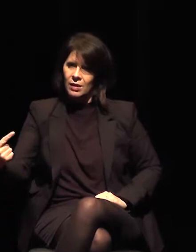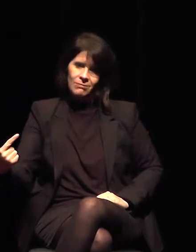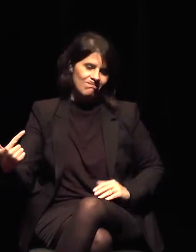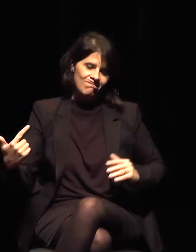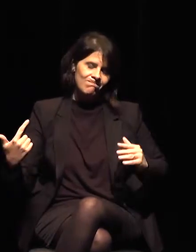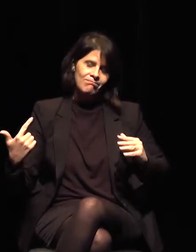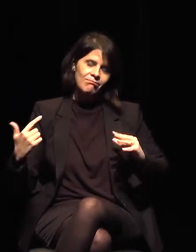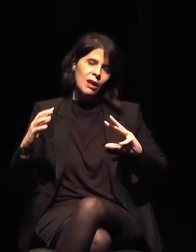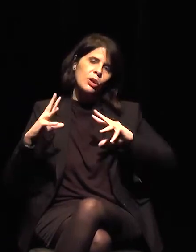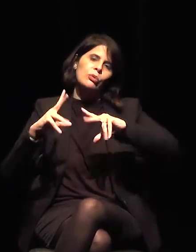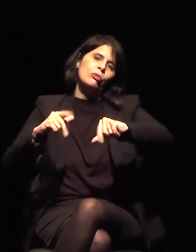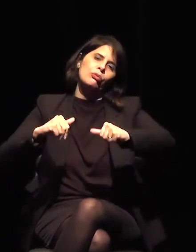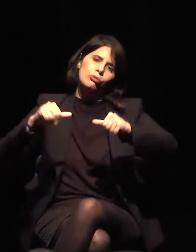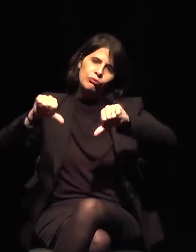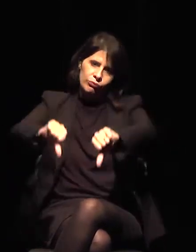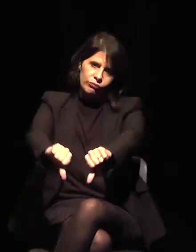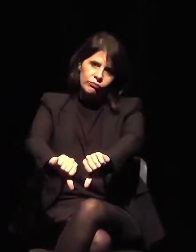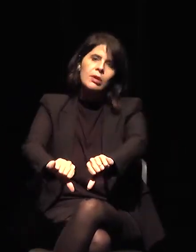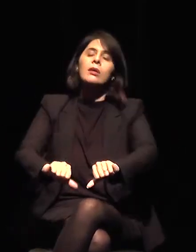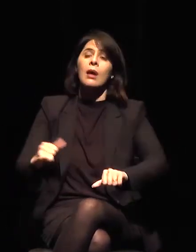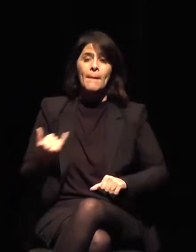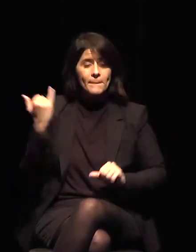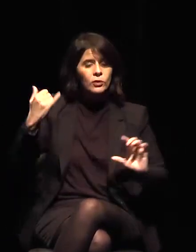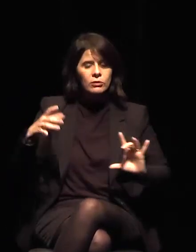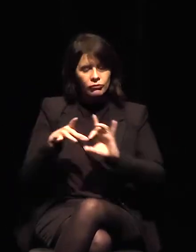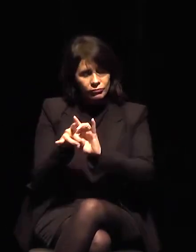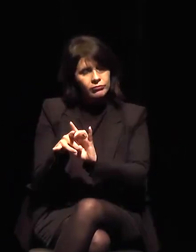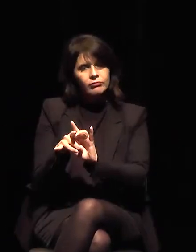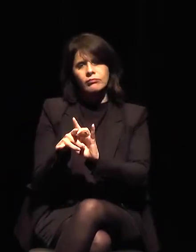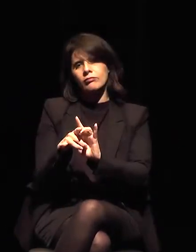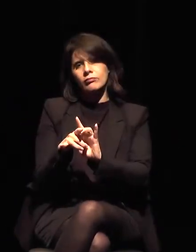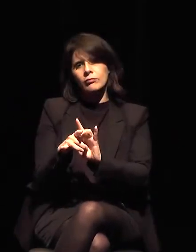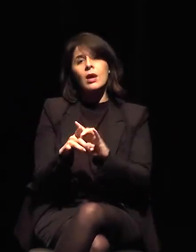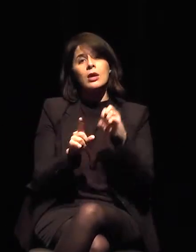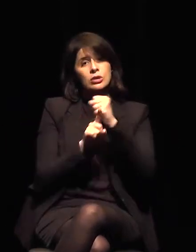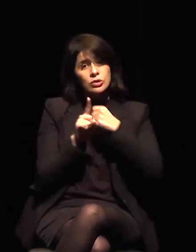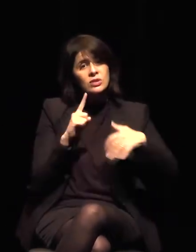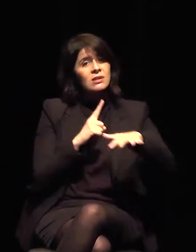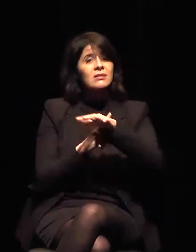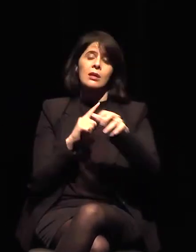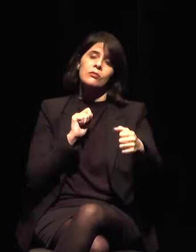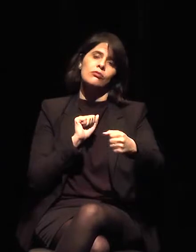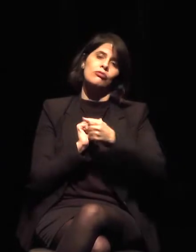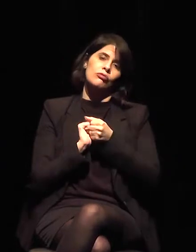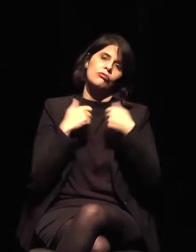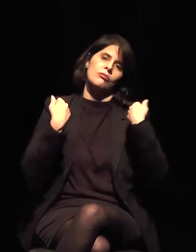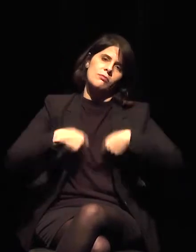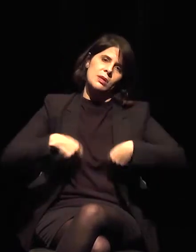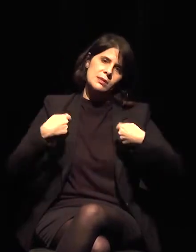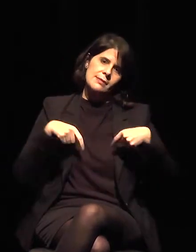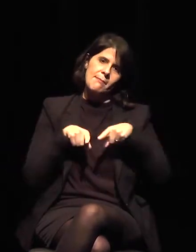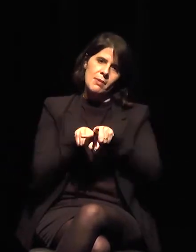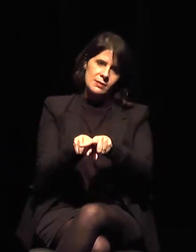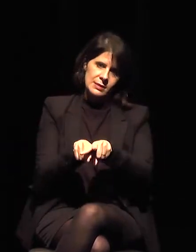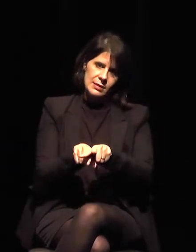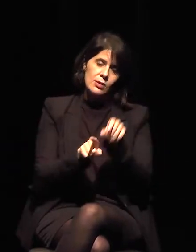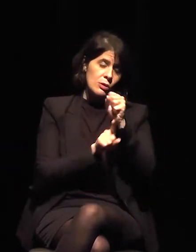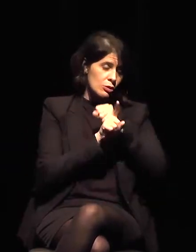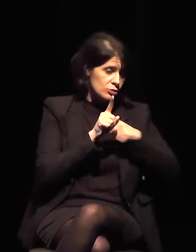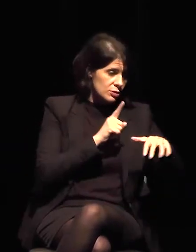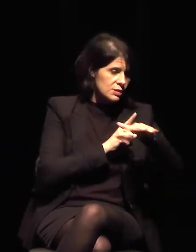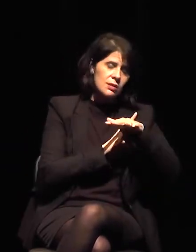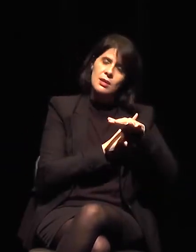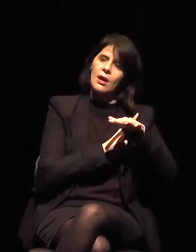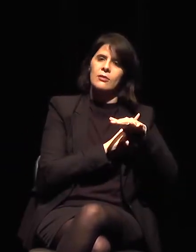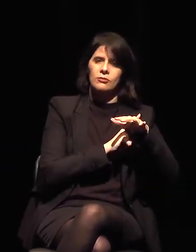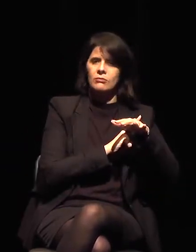la sociedad tiene que estar a nuestro lado, la sociedad civil, el público a favor de la cultura y del